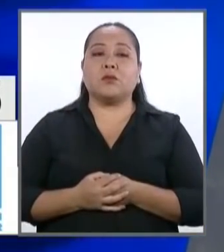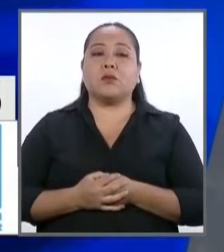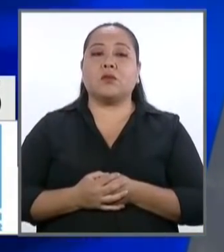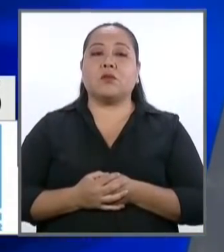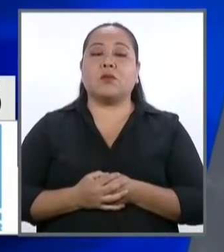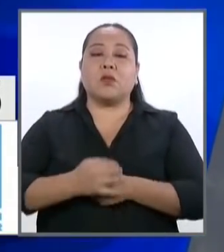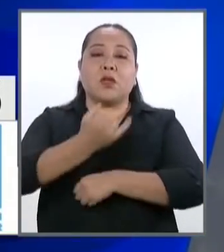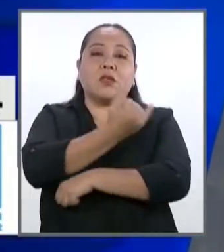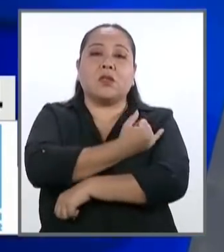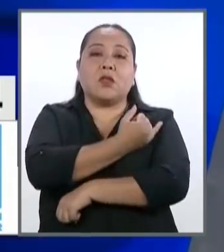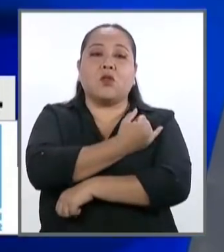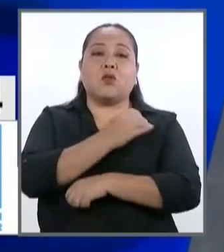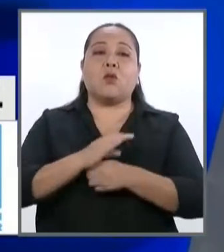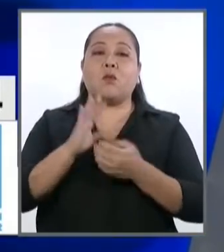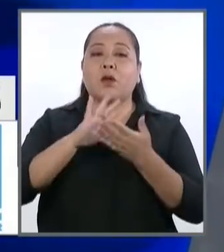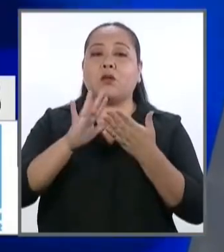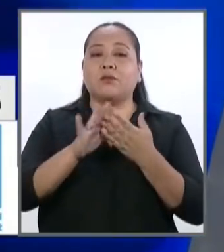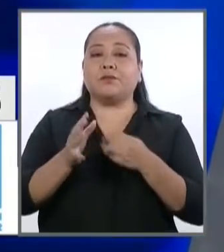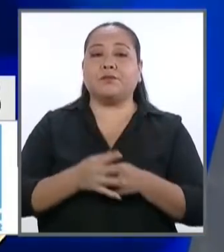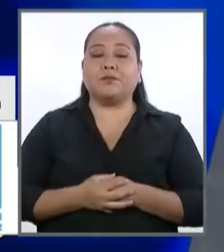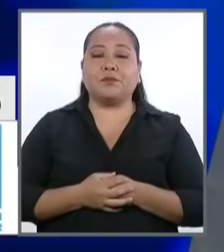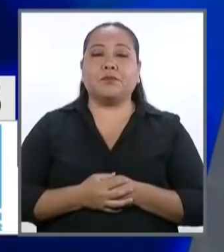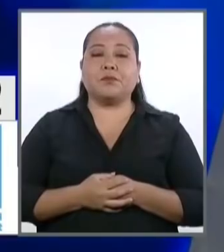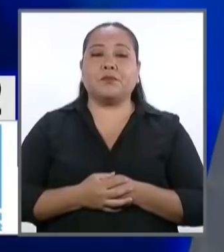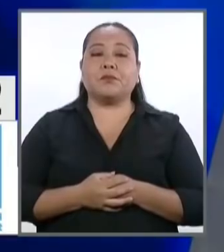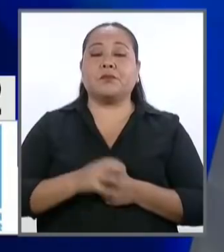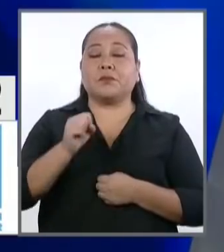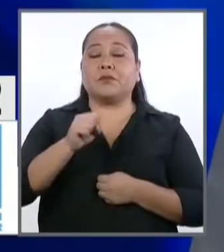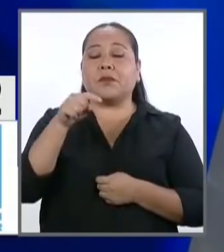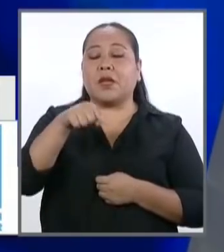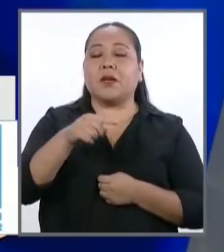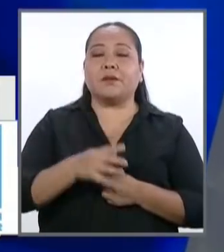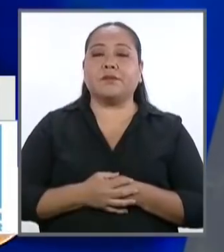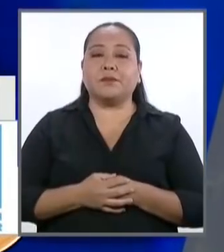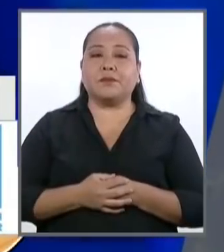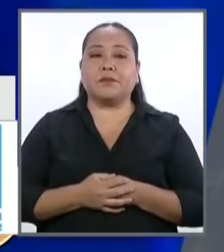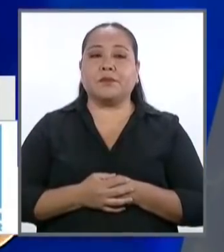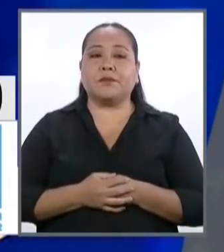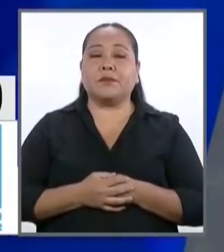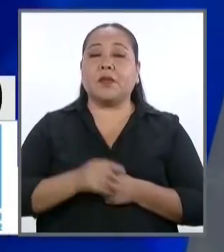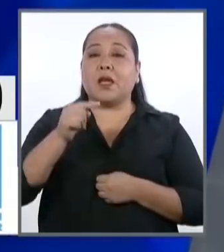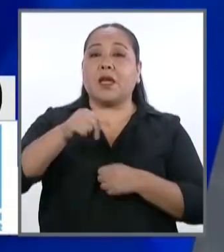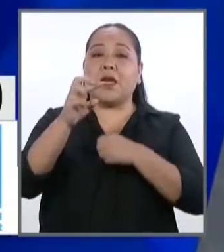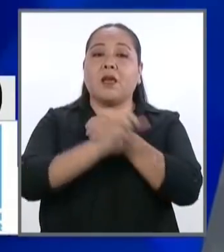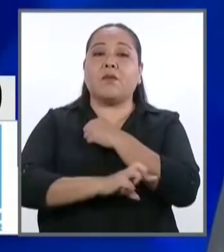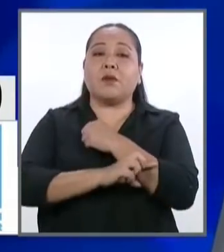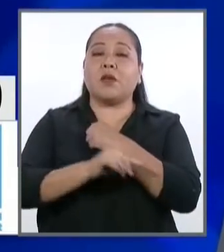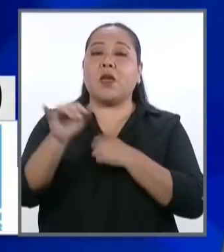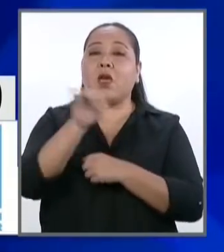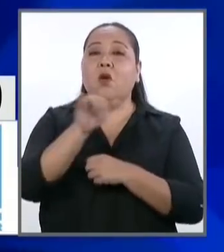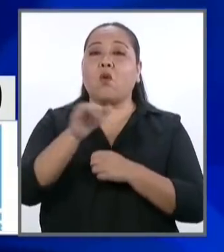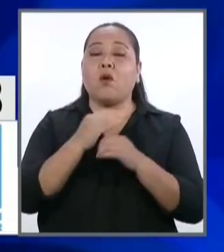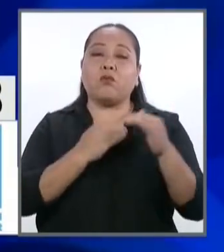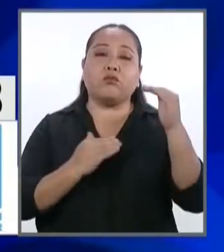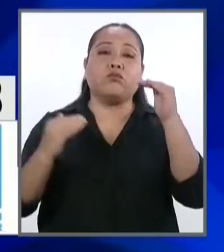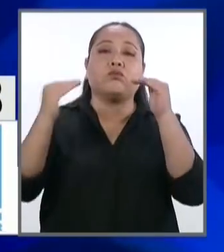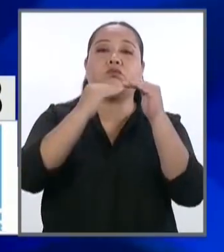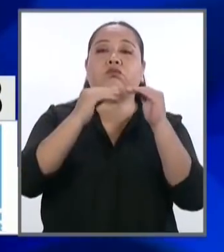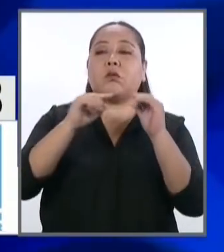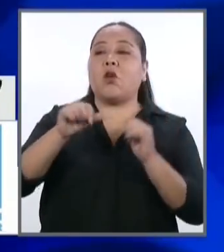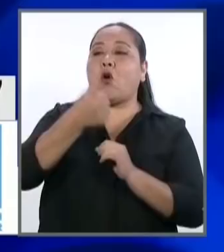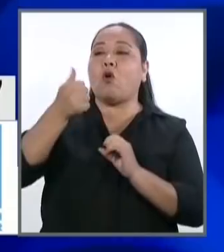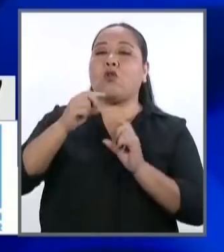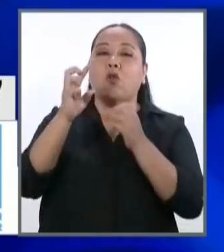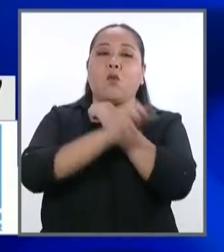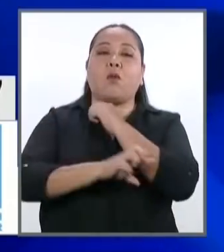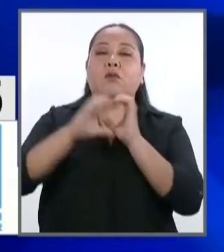o, perdón, sí, en nuestro país tendrá el mismo nivel que las potencias mundiales.